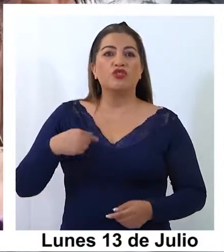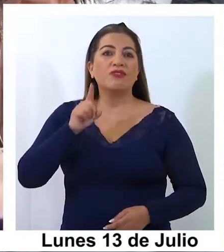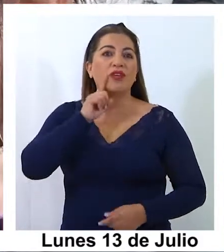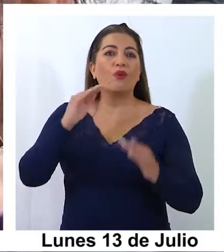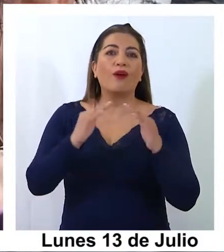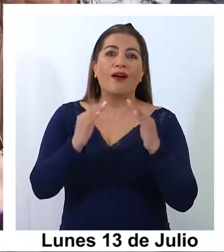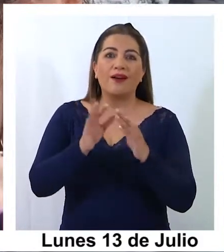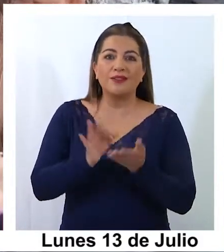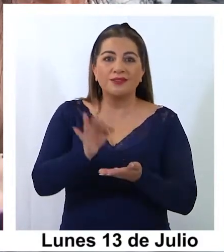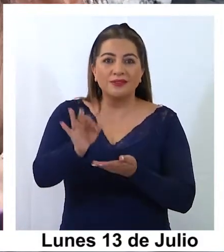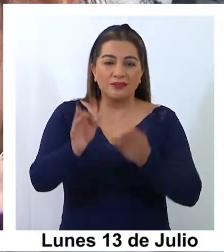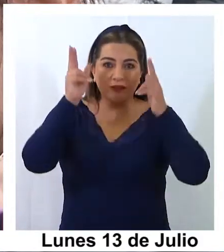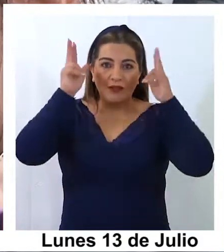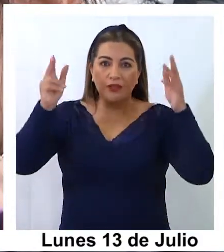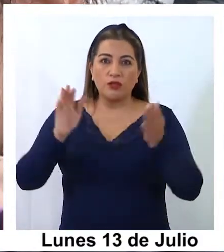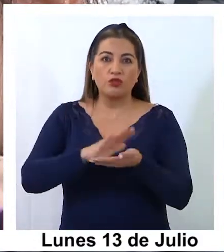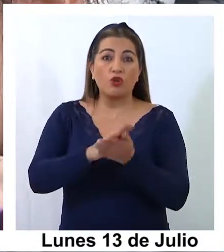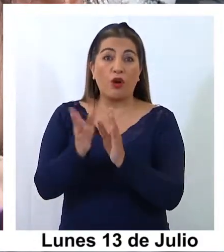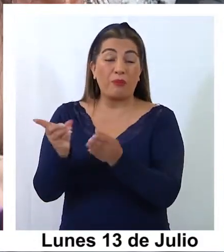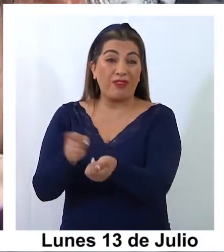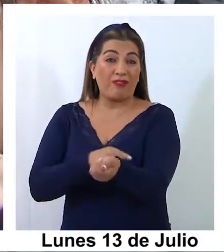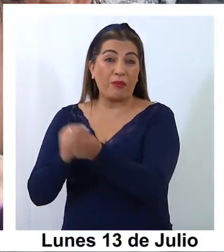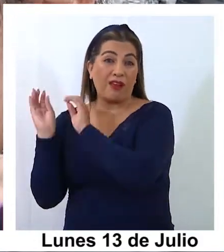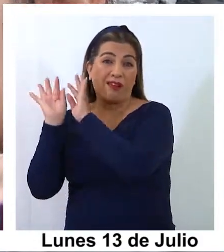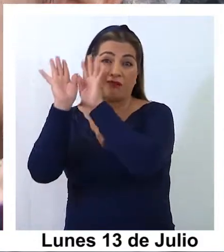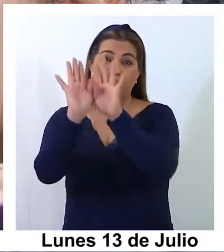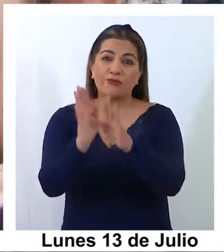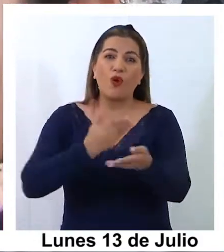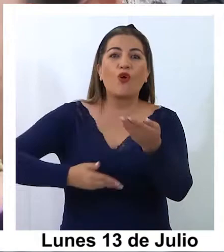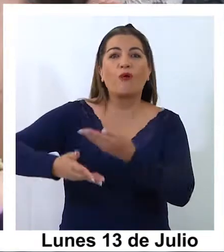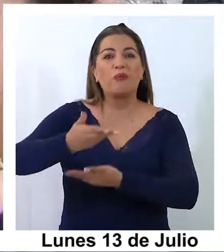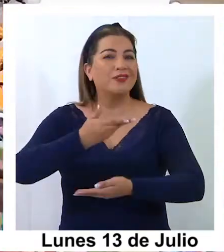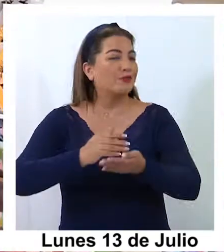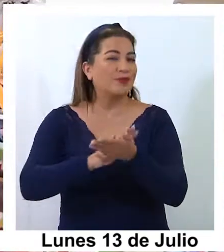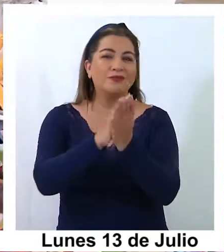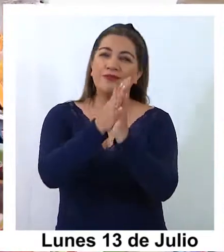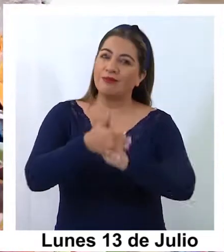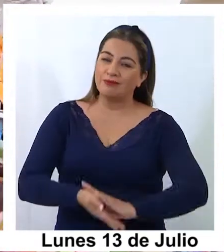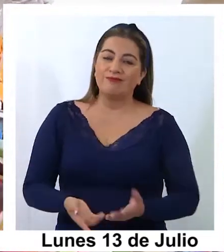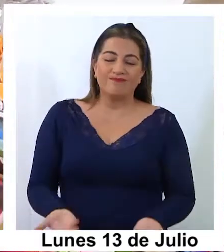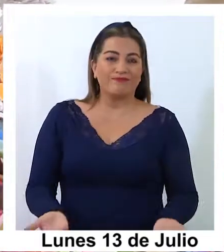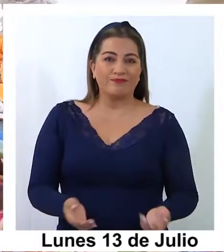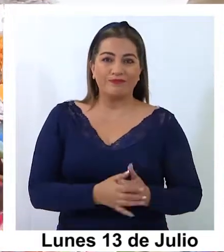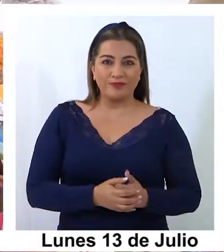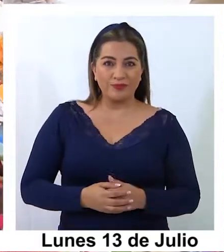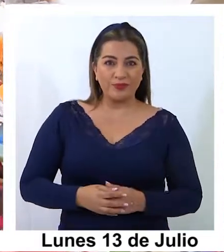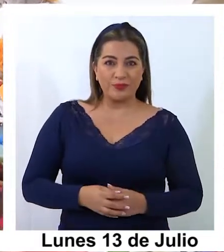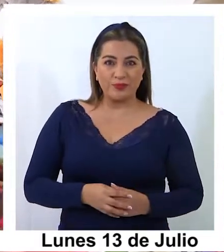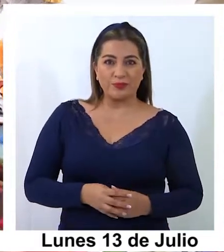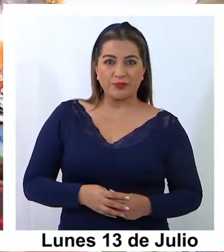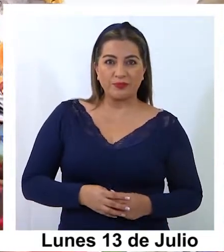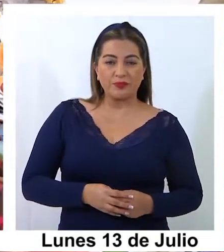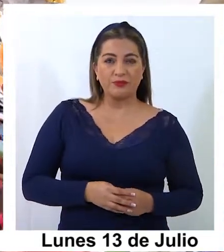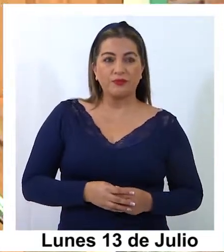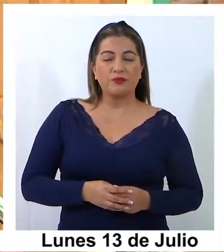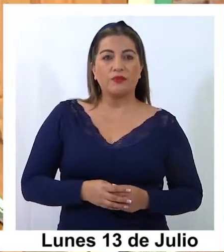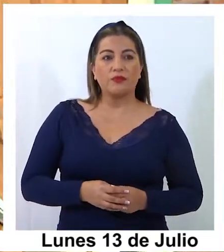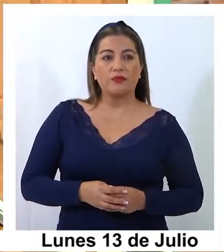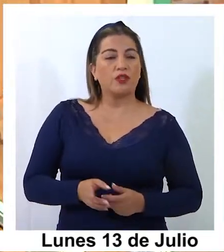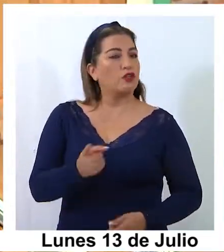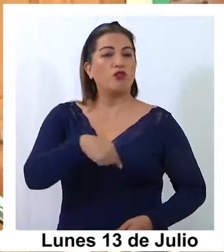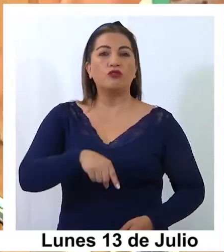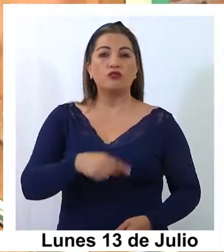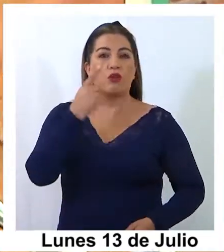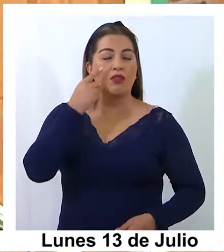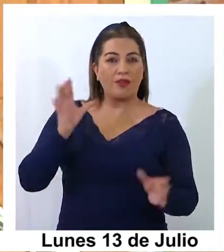ahí arriba. Ahí llega toda mi familia. Ahí ya compartimos todo, todo, todo, así que imagínense. ¿Y cómo lo van a hacer esta misa? Mire, nosotros del